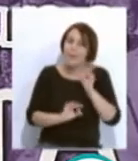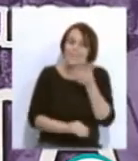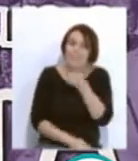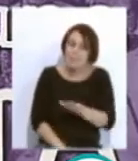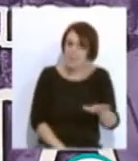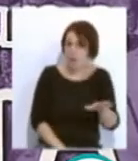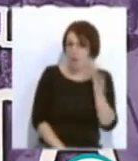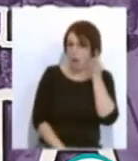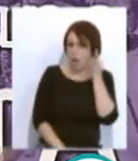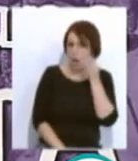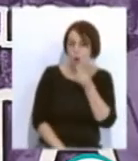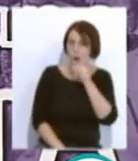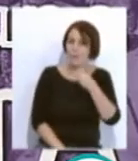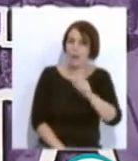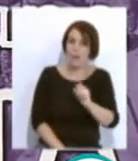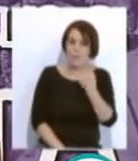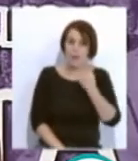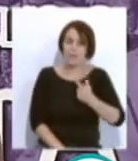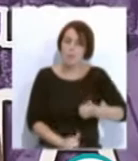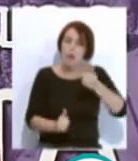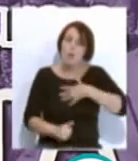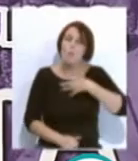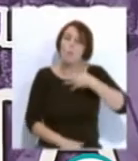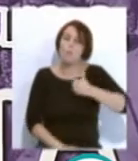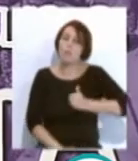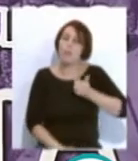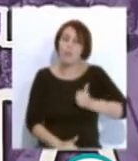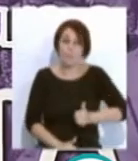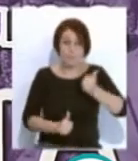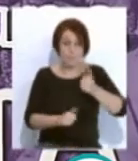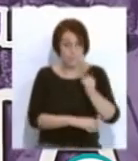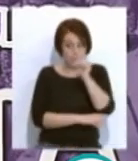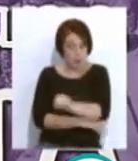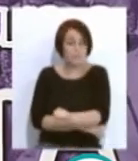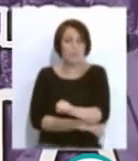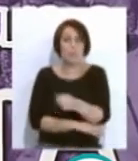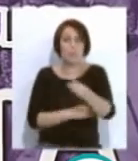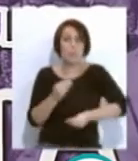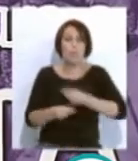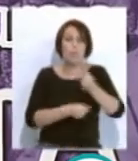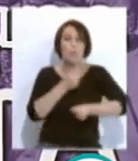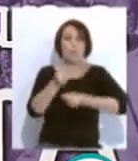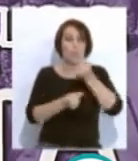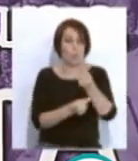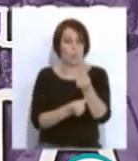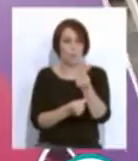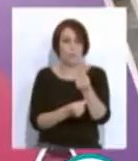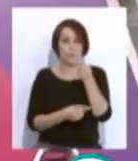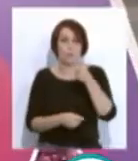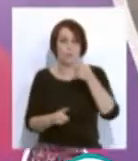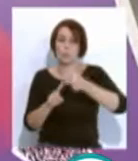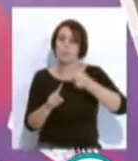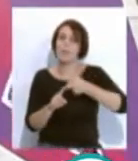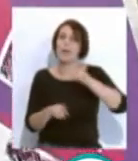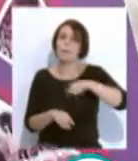más jóvenes, tuvieran más y mejores oportunidades que vosotras y que lo hiciéramos, como digo, poco a poco. Pero tiene que servir